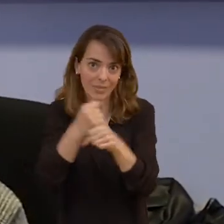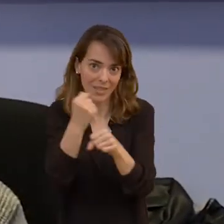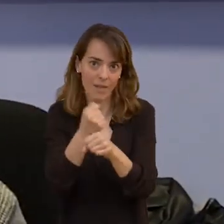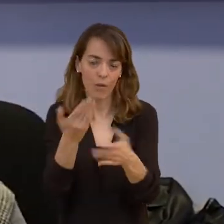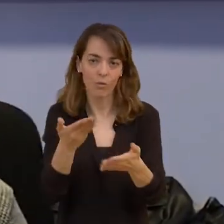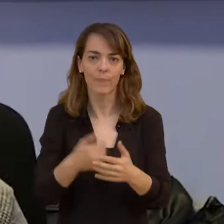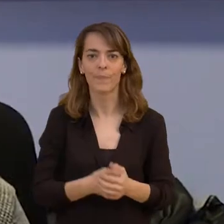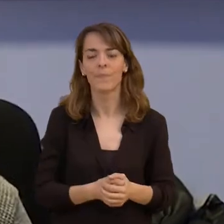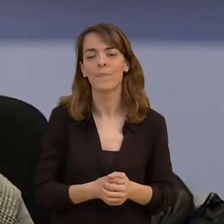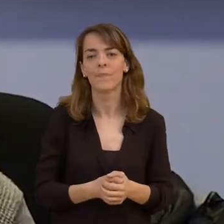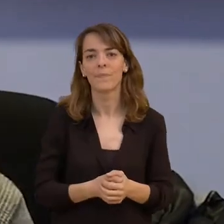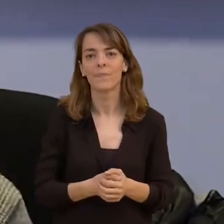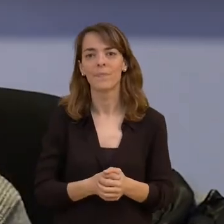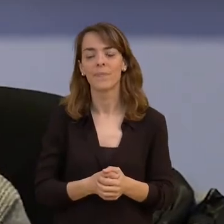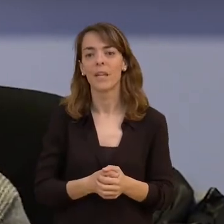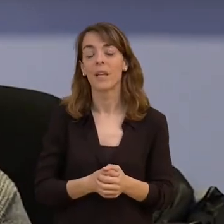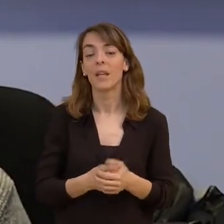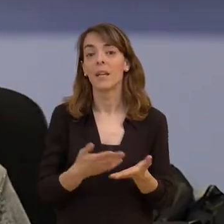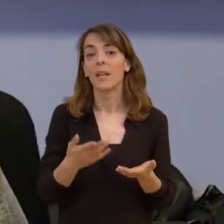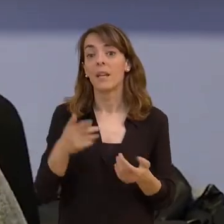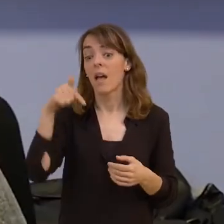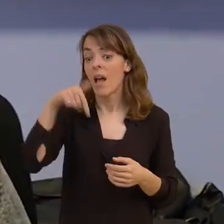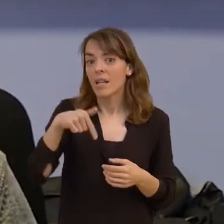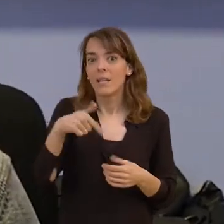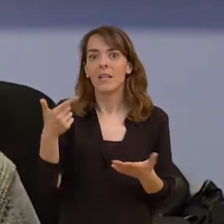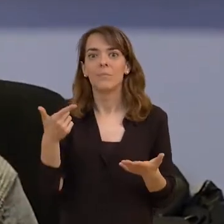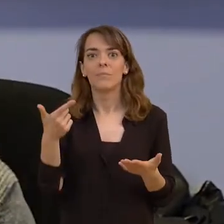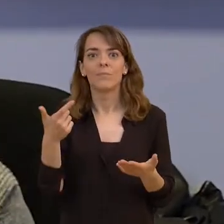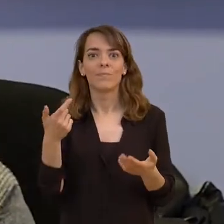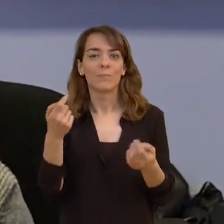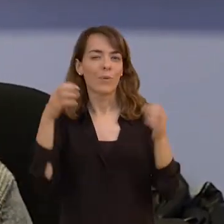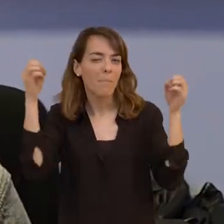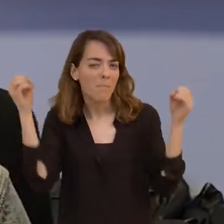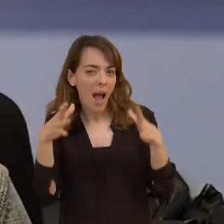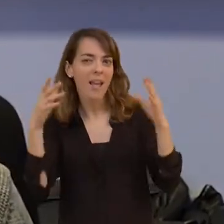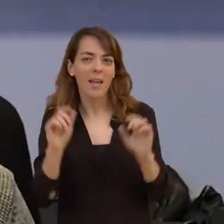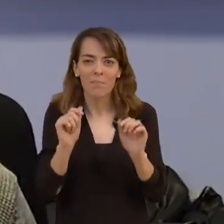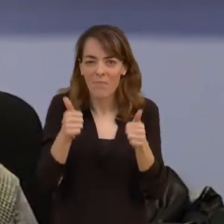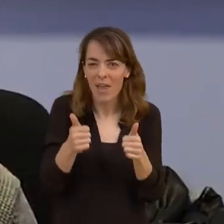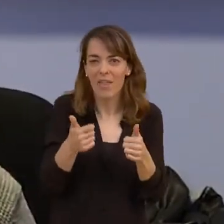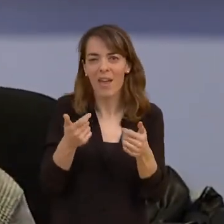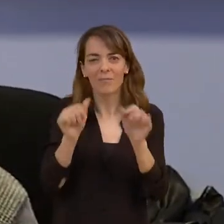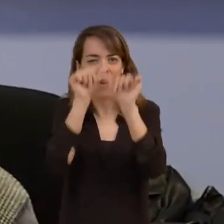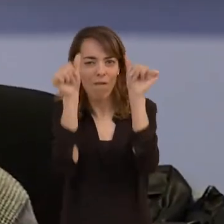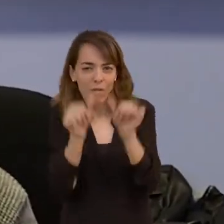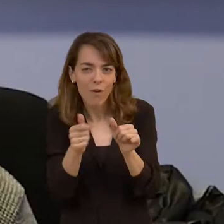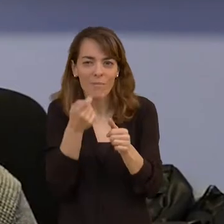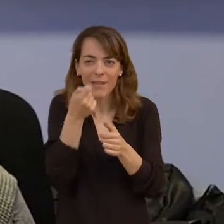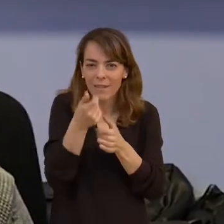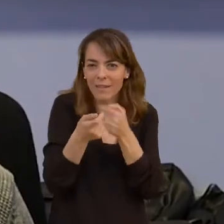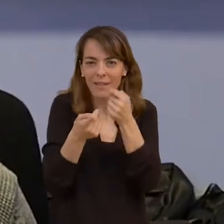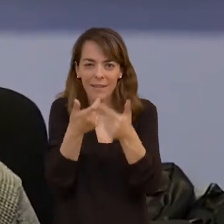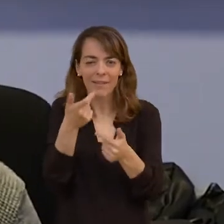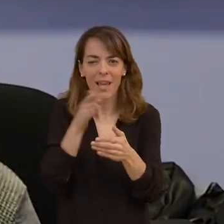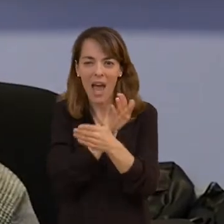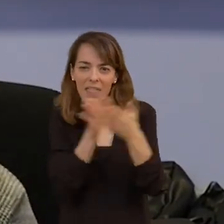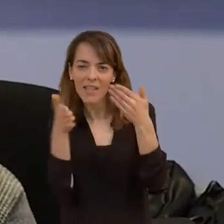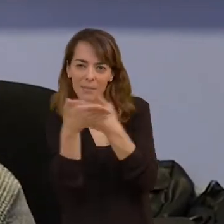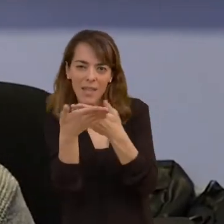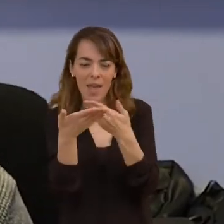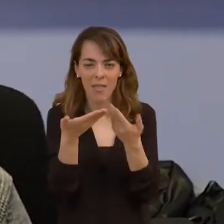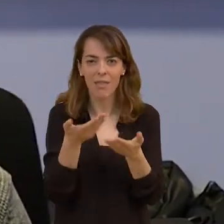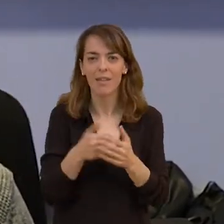departamentos para poder ofrecer el trabajo Aquí es donde empieza un poquito la magia, empieza a cobrar forma un poquito lo que es la